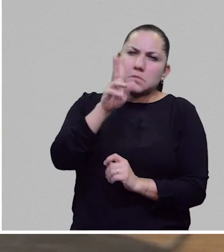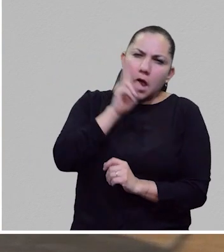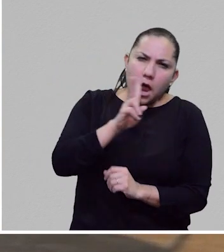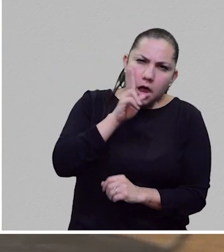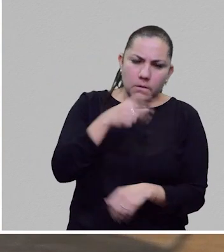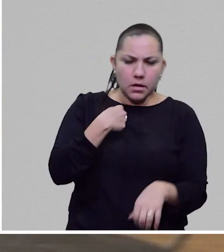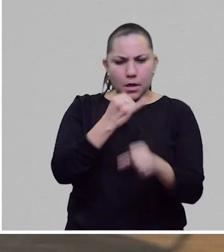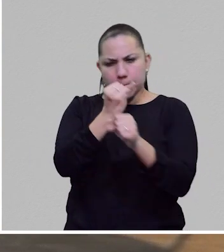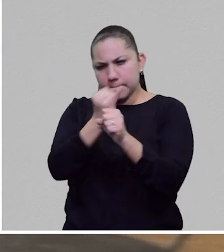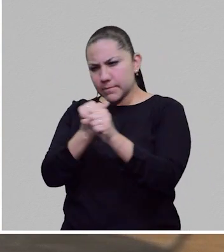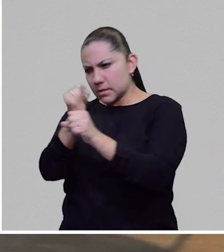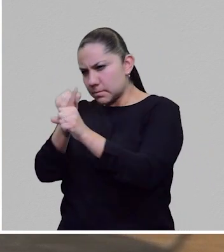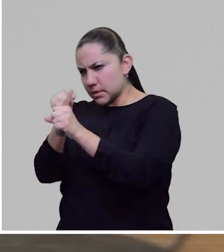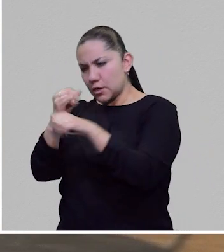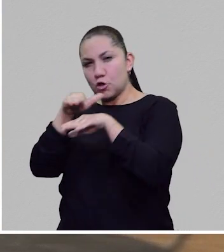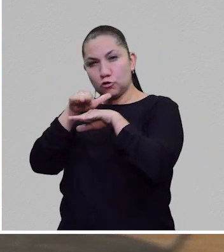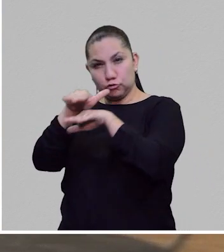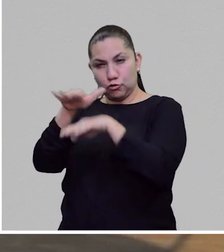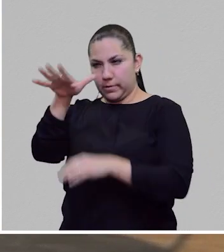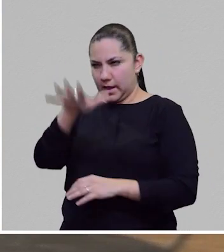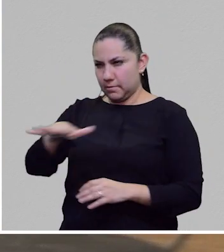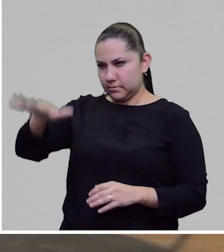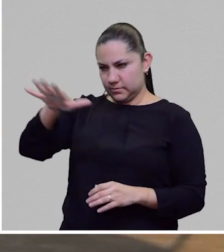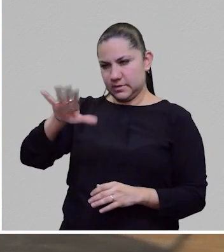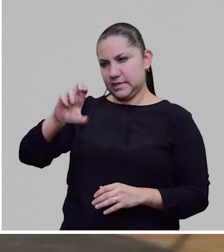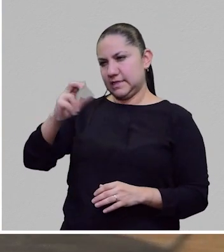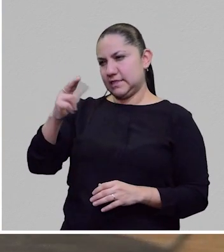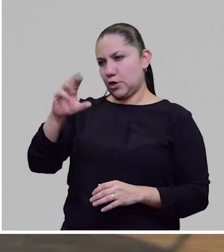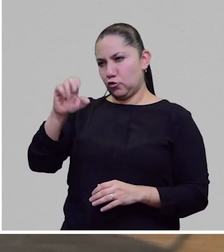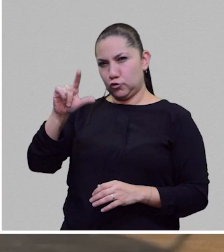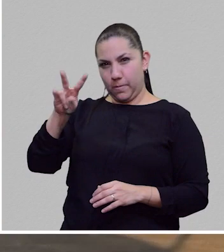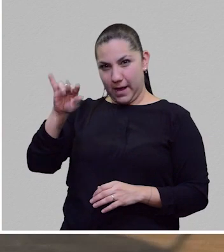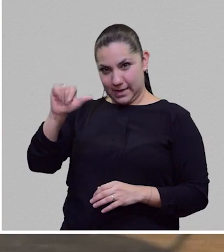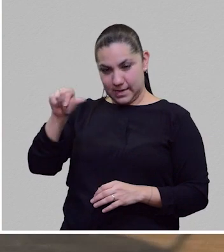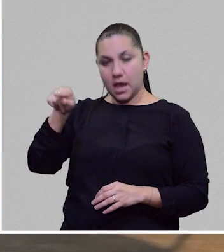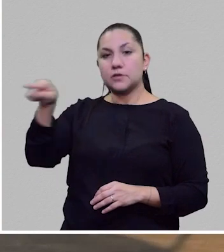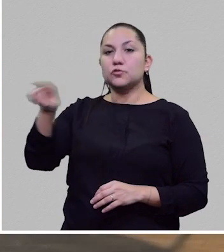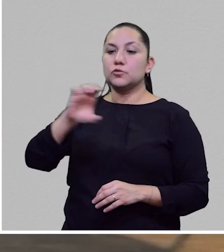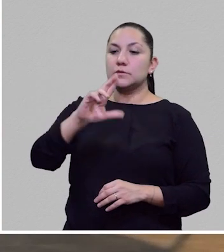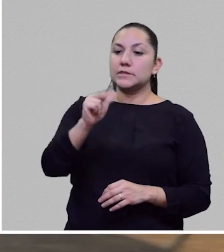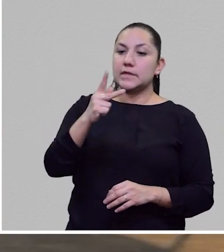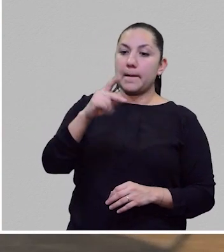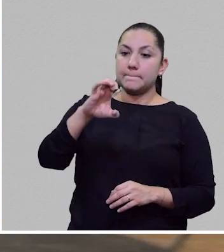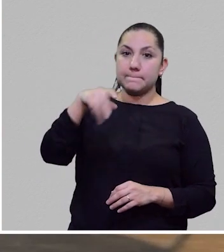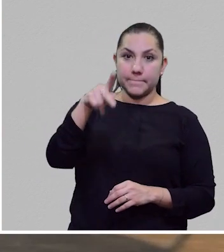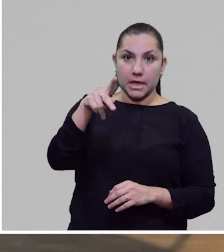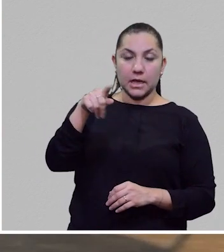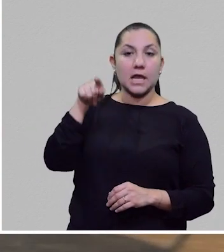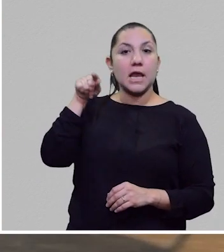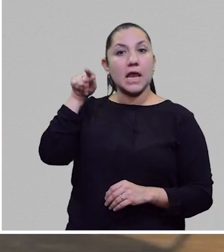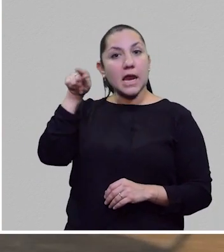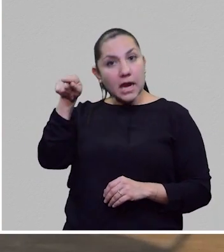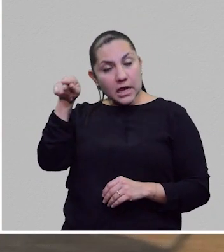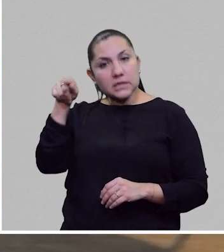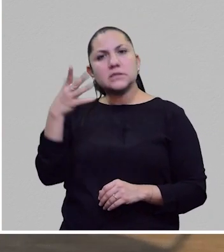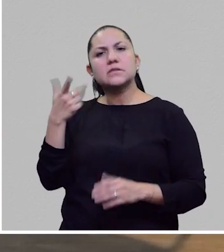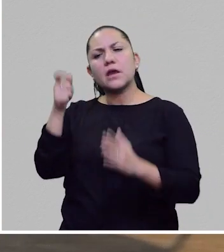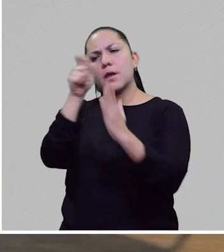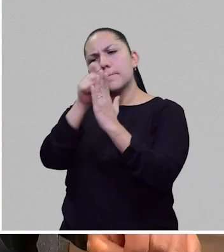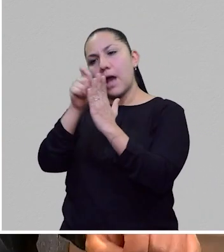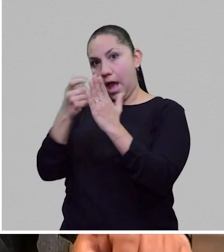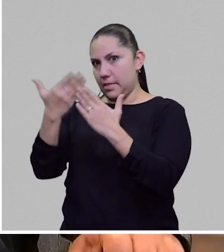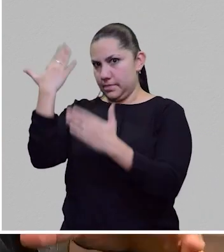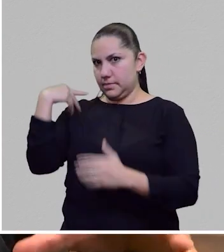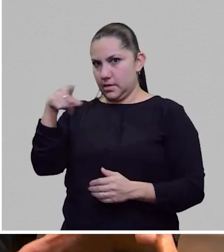el otro como gran tesoro literario de la República Checa es Chapek, que escribe, se le